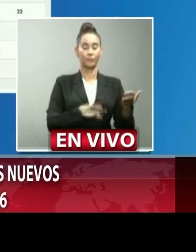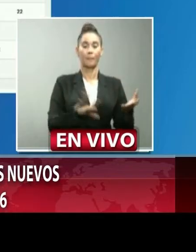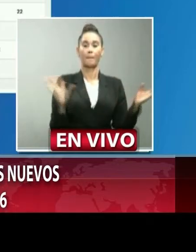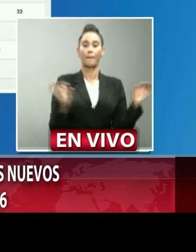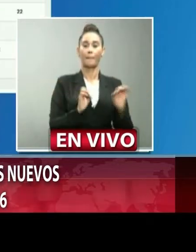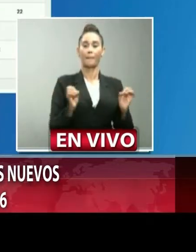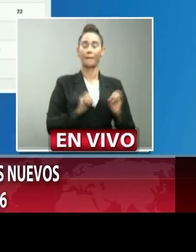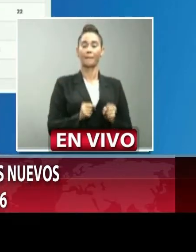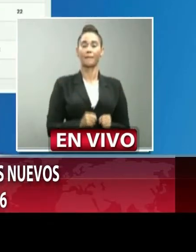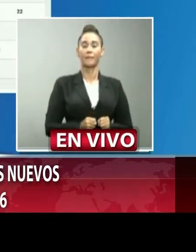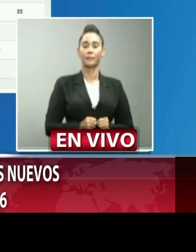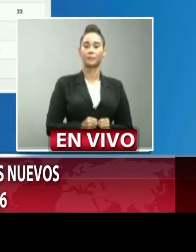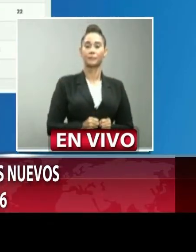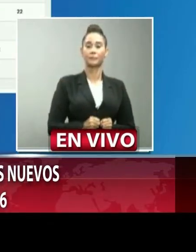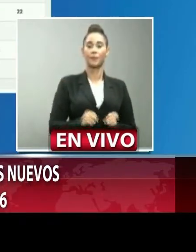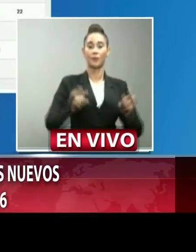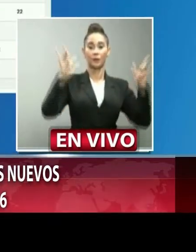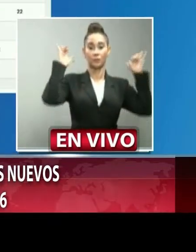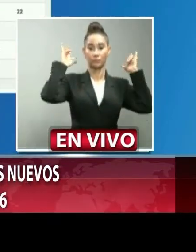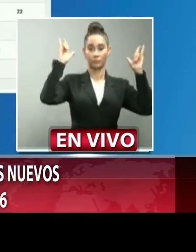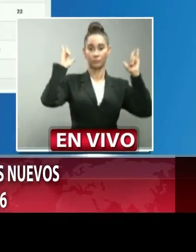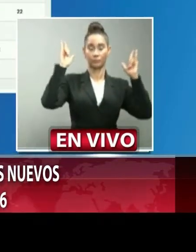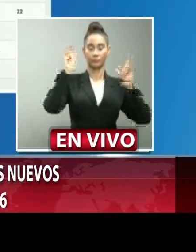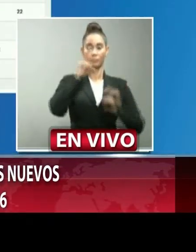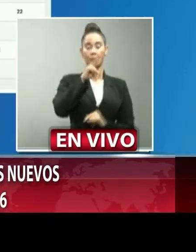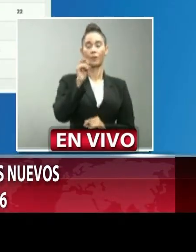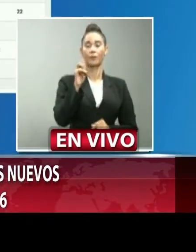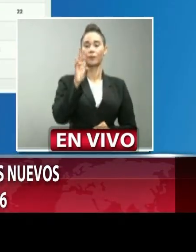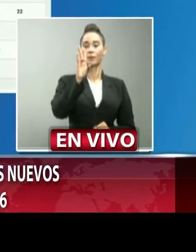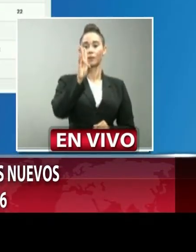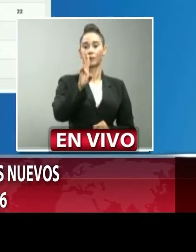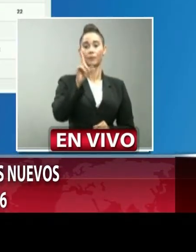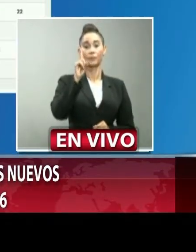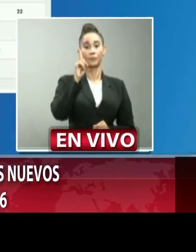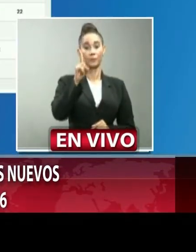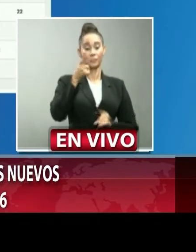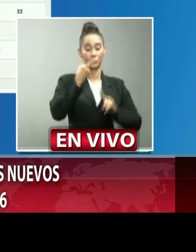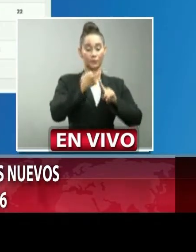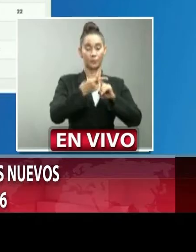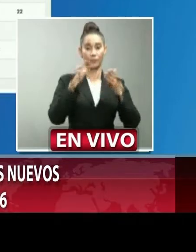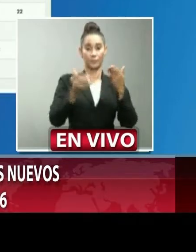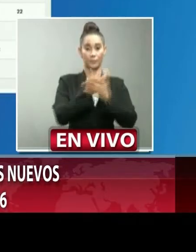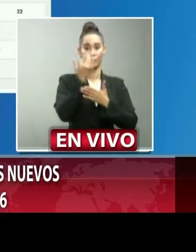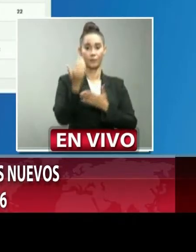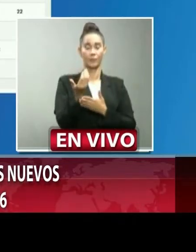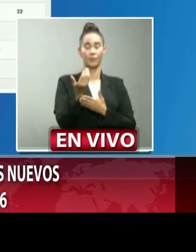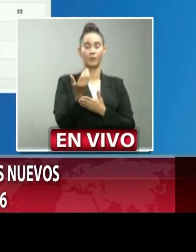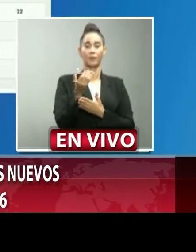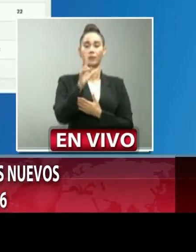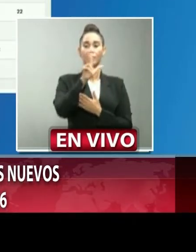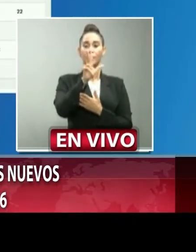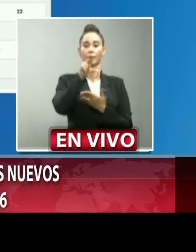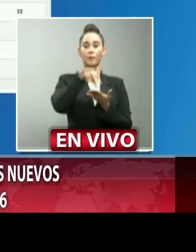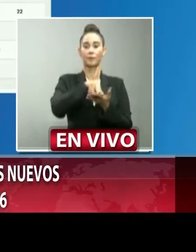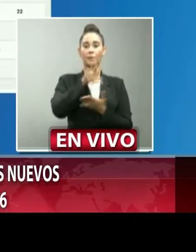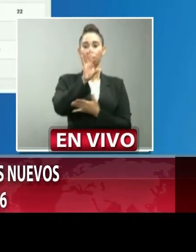fallecimiento Santiago 271 nuevos casos 3